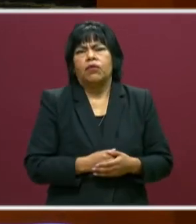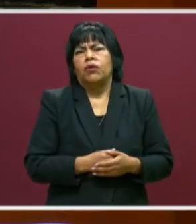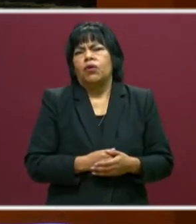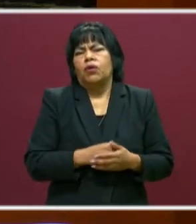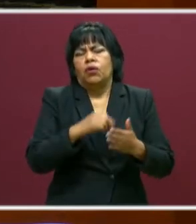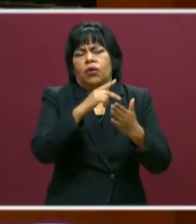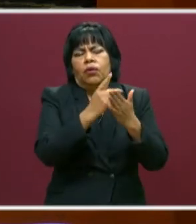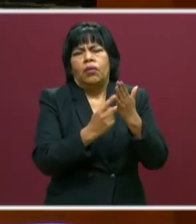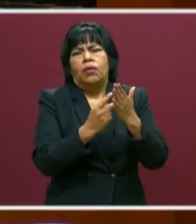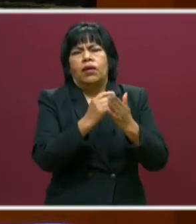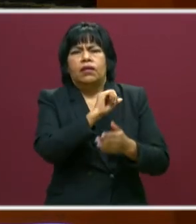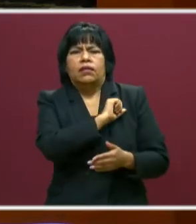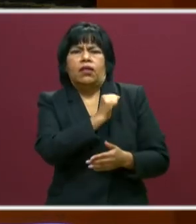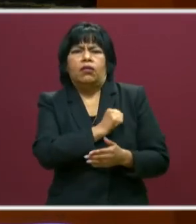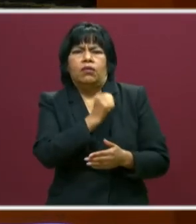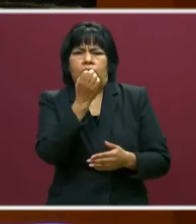escuela.